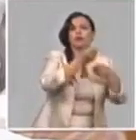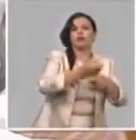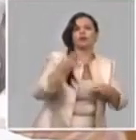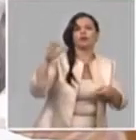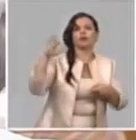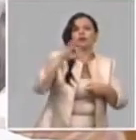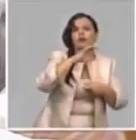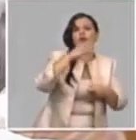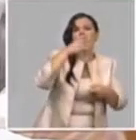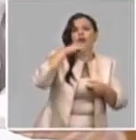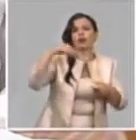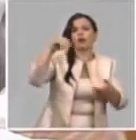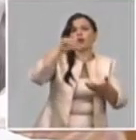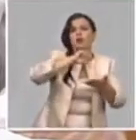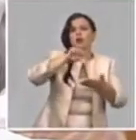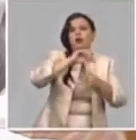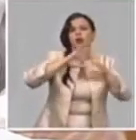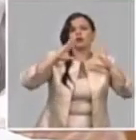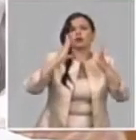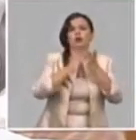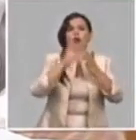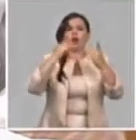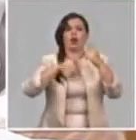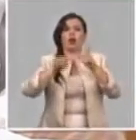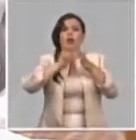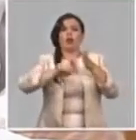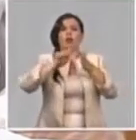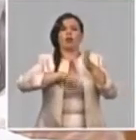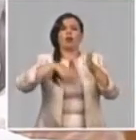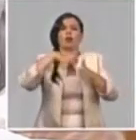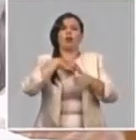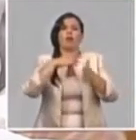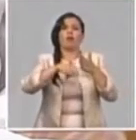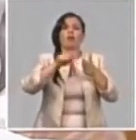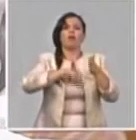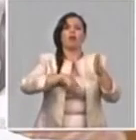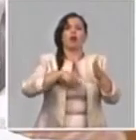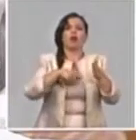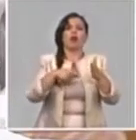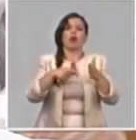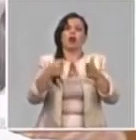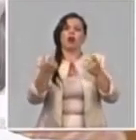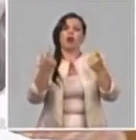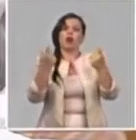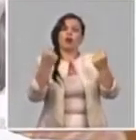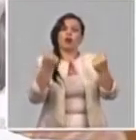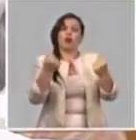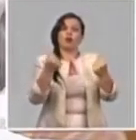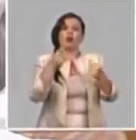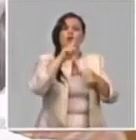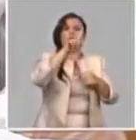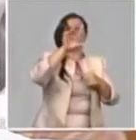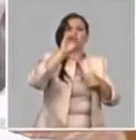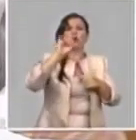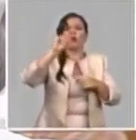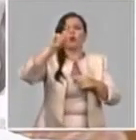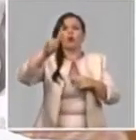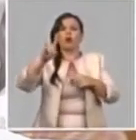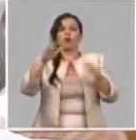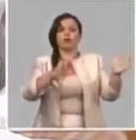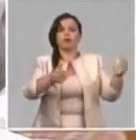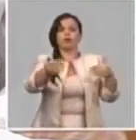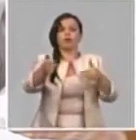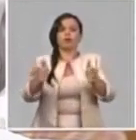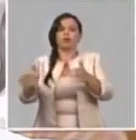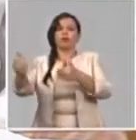explicamos en la mesa de redondo anterior, nosotros tenemos inscrito este año en el plan de la economía 109 hectáreas de la acuicultura para recuperar. Se